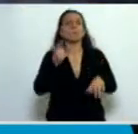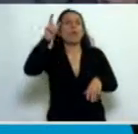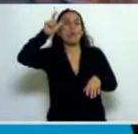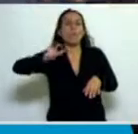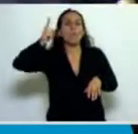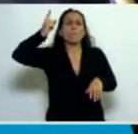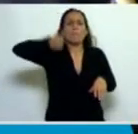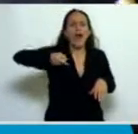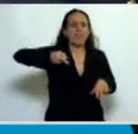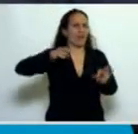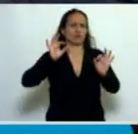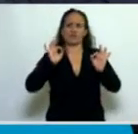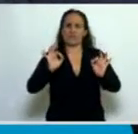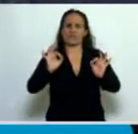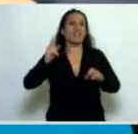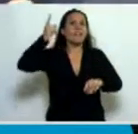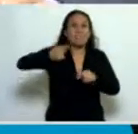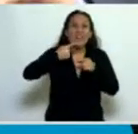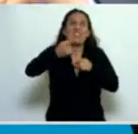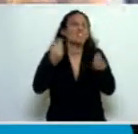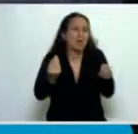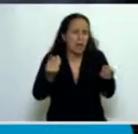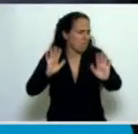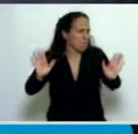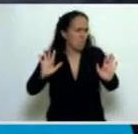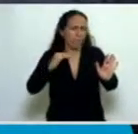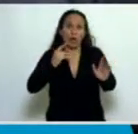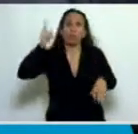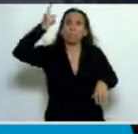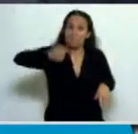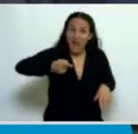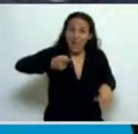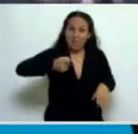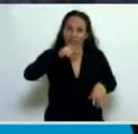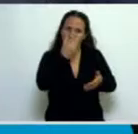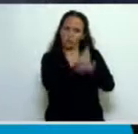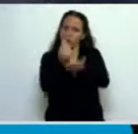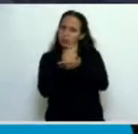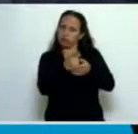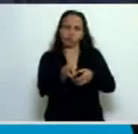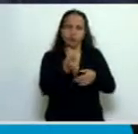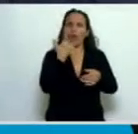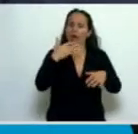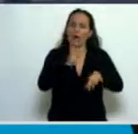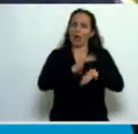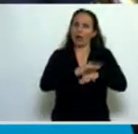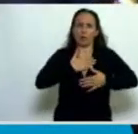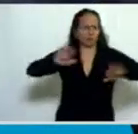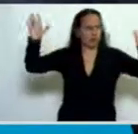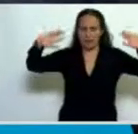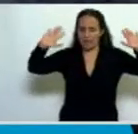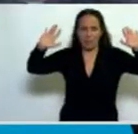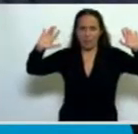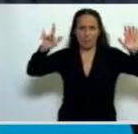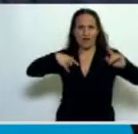instrucción, cualquiera sea el contenido de esa instrucción, para que estos funcionarios se eximan de responsabilidad y que